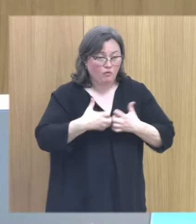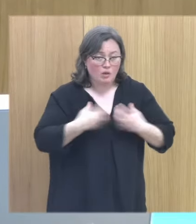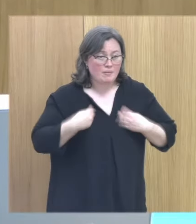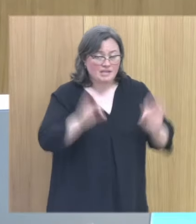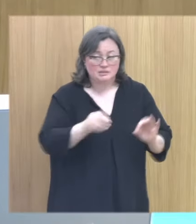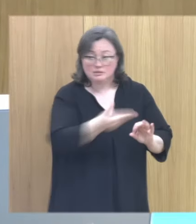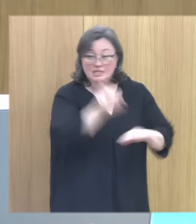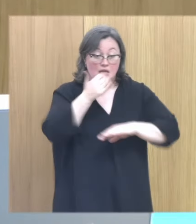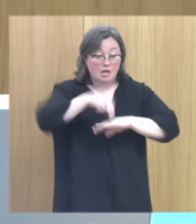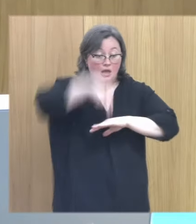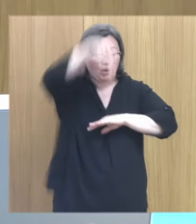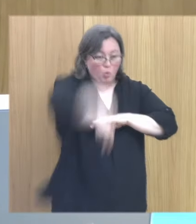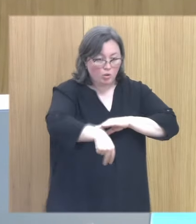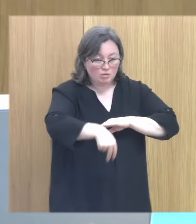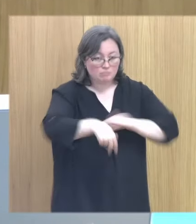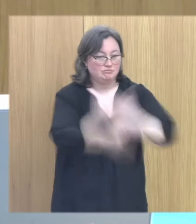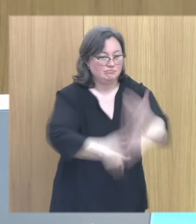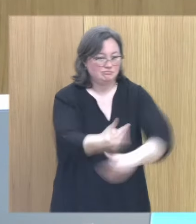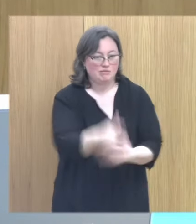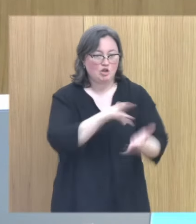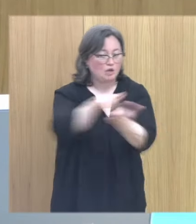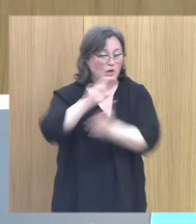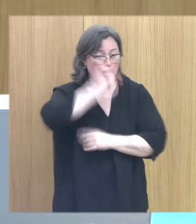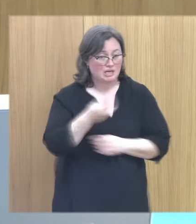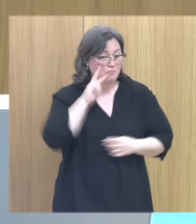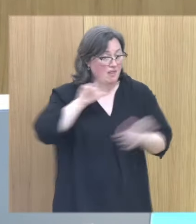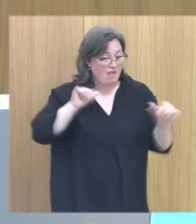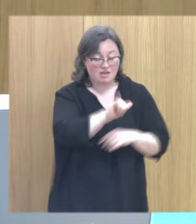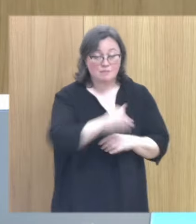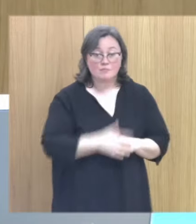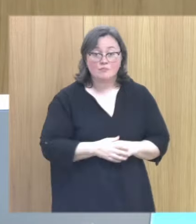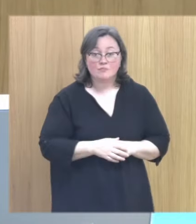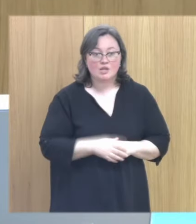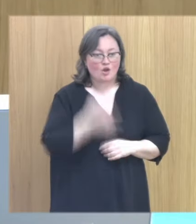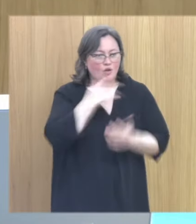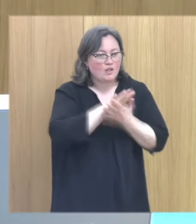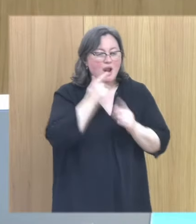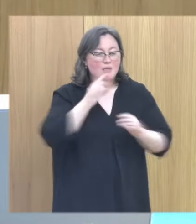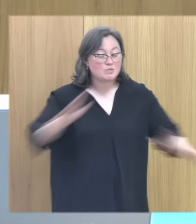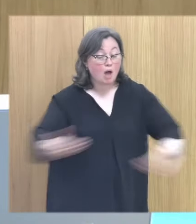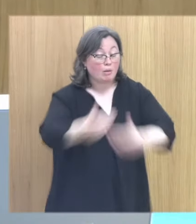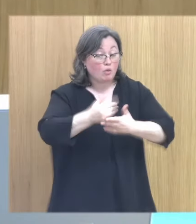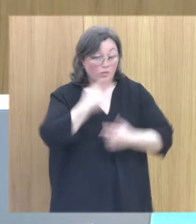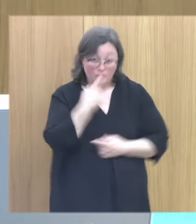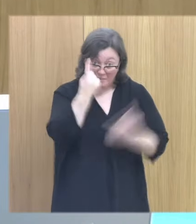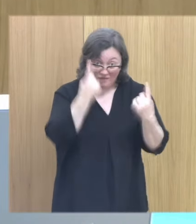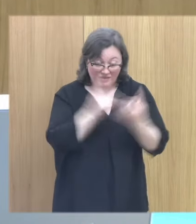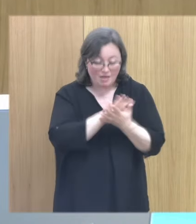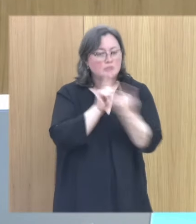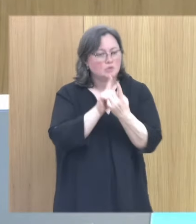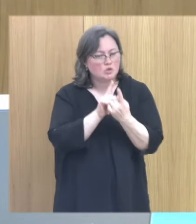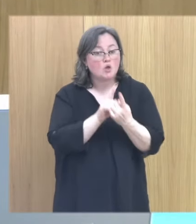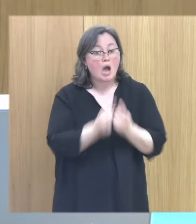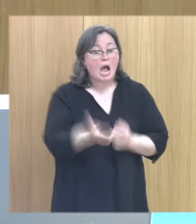y si saltas te pone todo lo demás entonces yo una de las cosas que digo igual que explico lo del abrazo el primer día les digo yo te